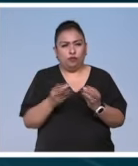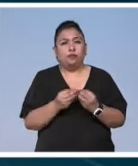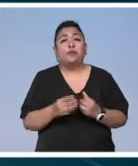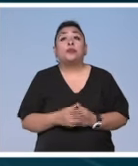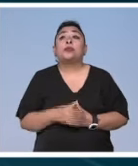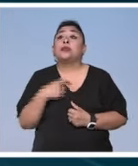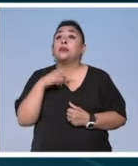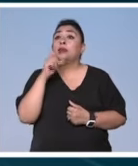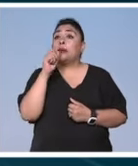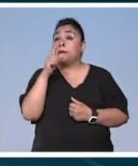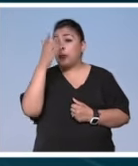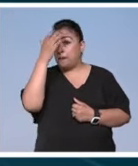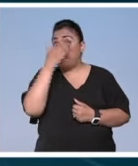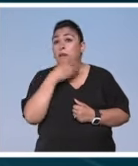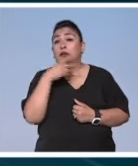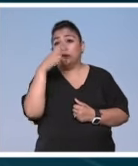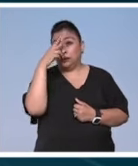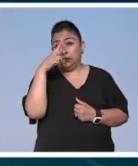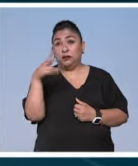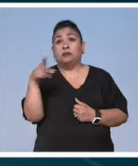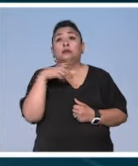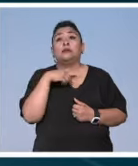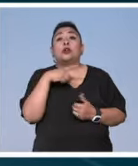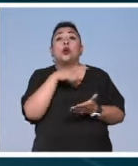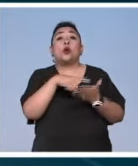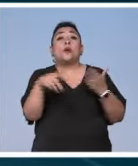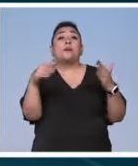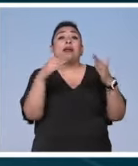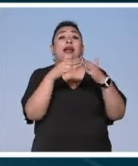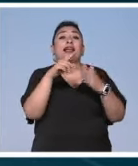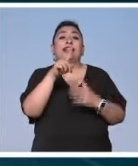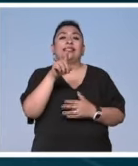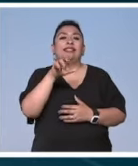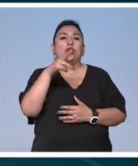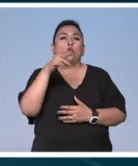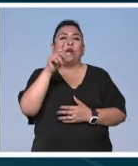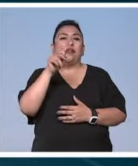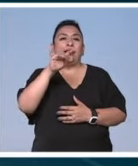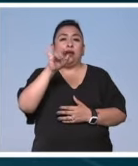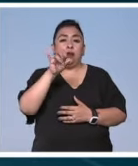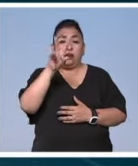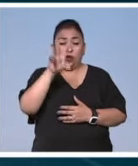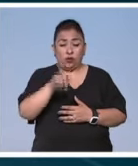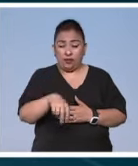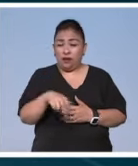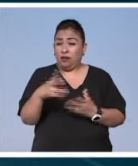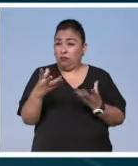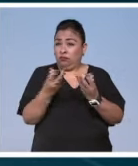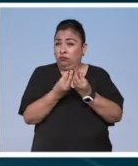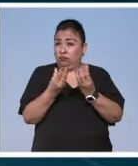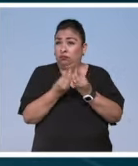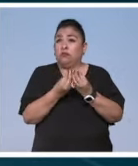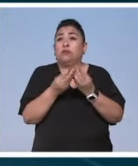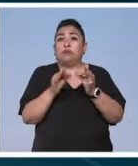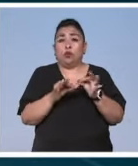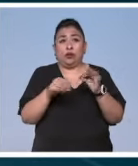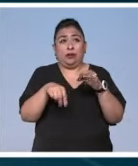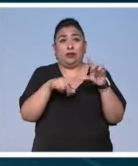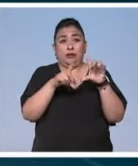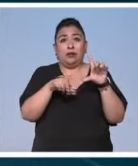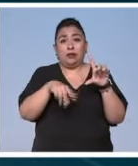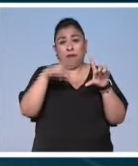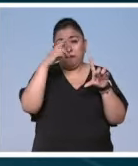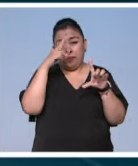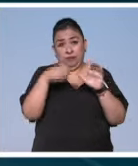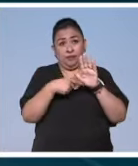obra y también de máscaras mexicanas. Él adquiere una casa en Siguatanejo y la verdad es que tiene una cercanía muy importante con nuestro país.